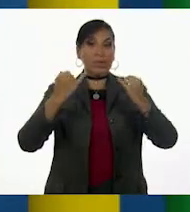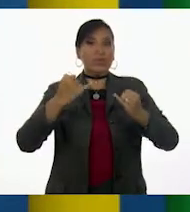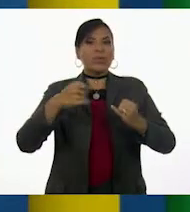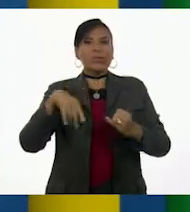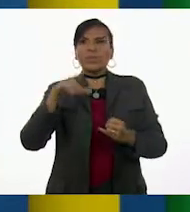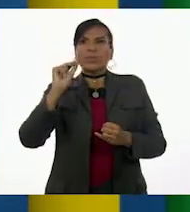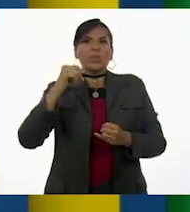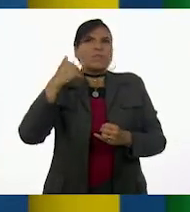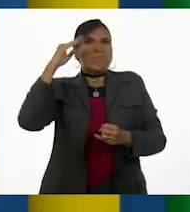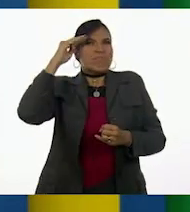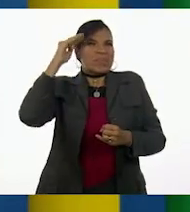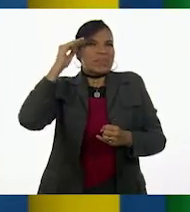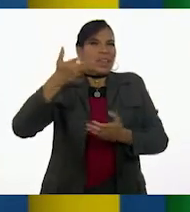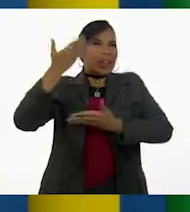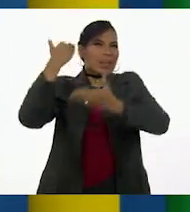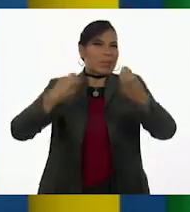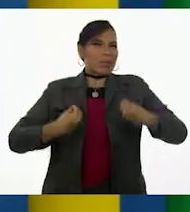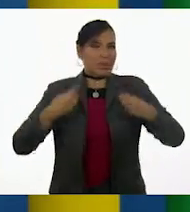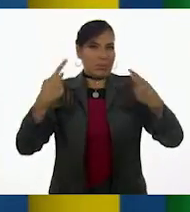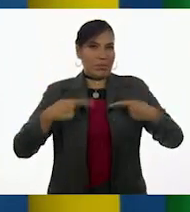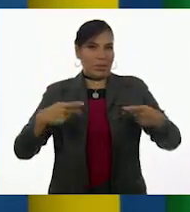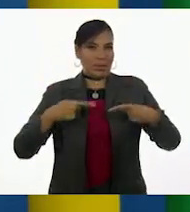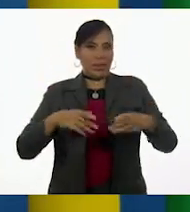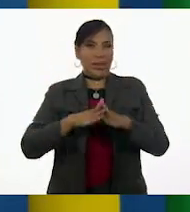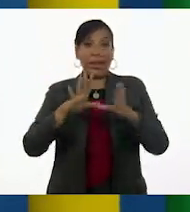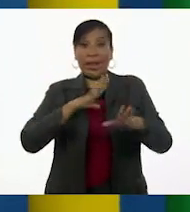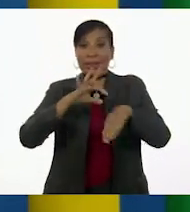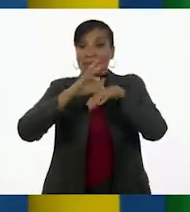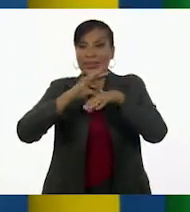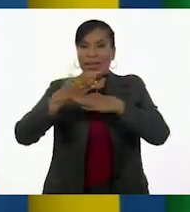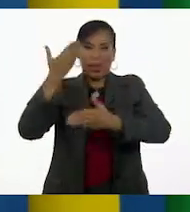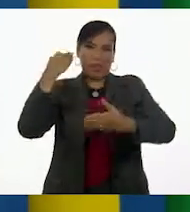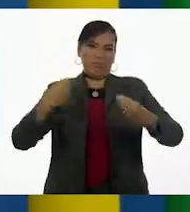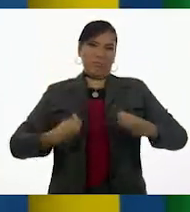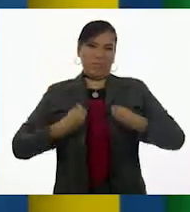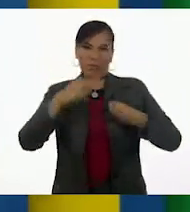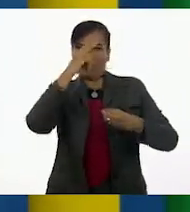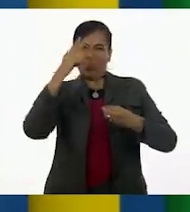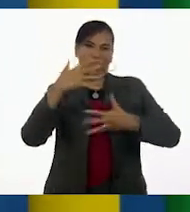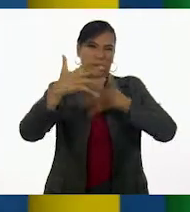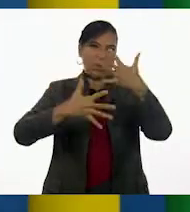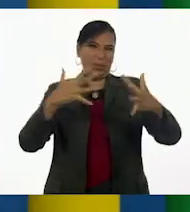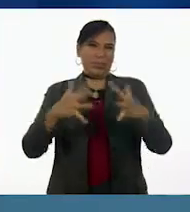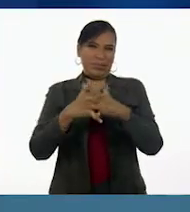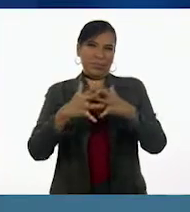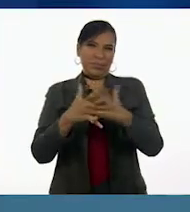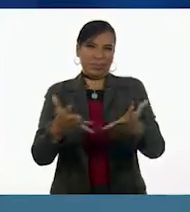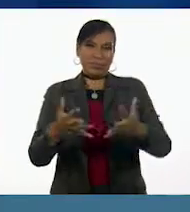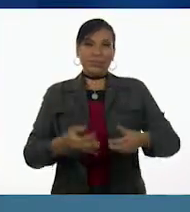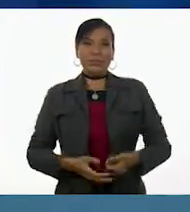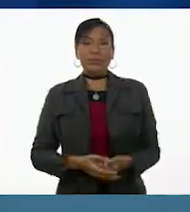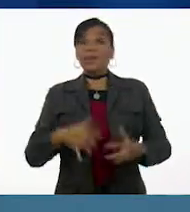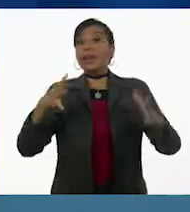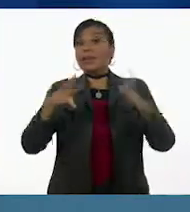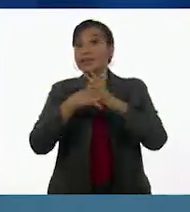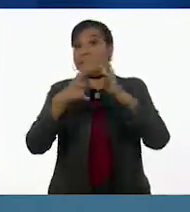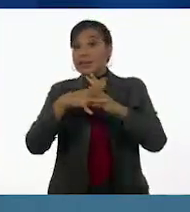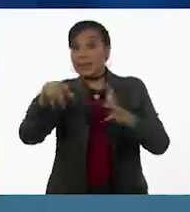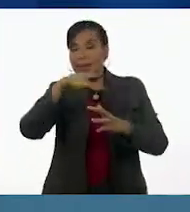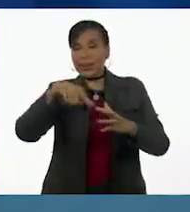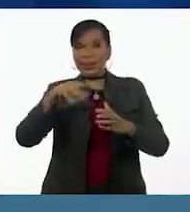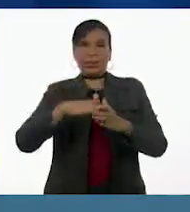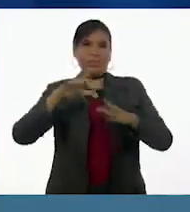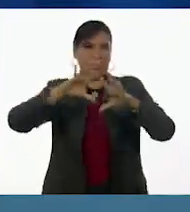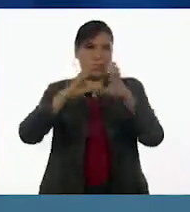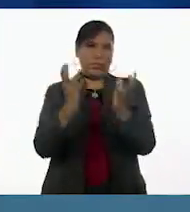No quiero saber lo que vivieron las personas que estuvieron presentes en esa situación de extrema violencia. Las guerras se han